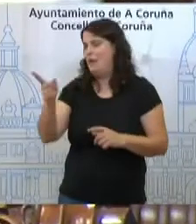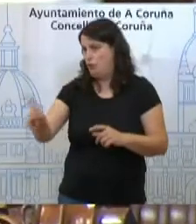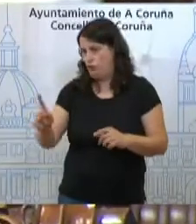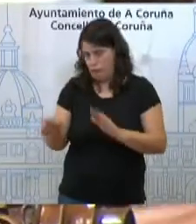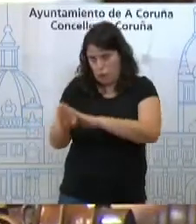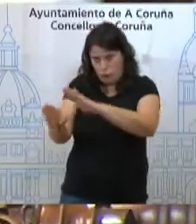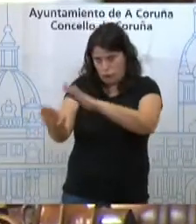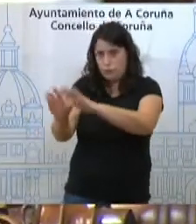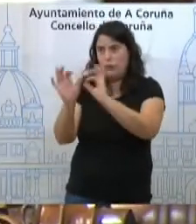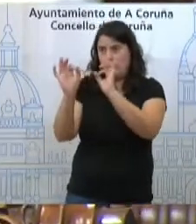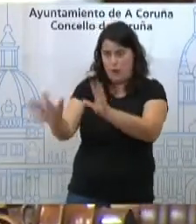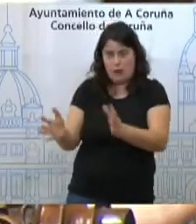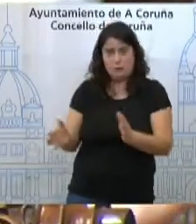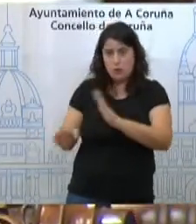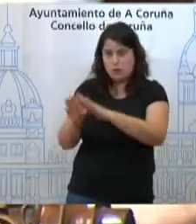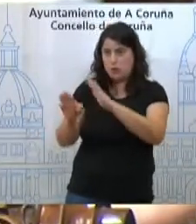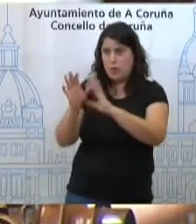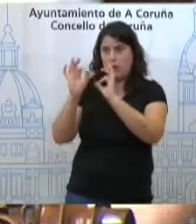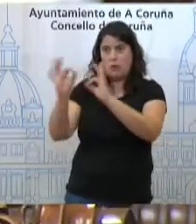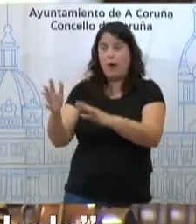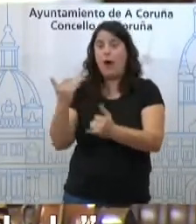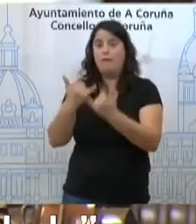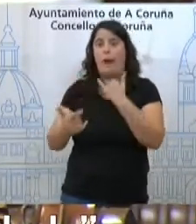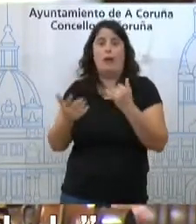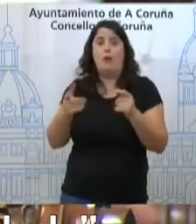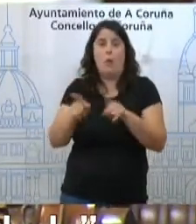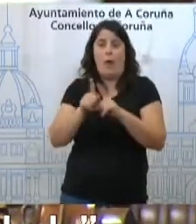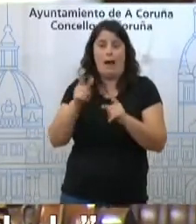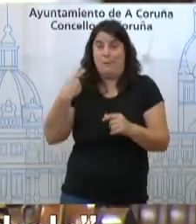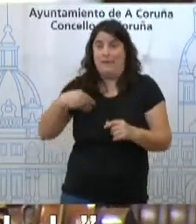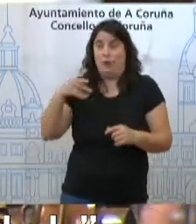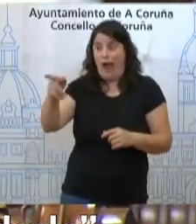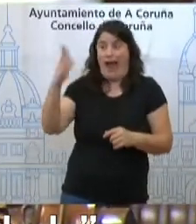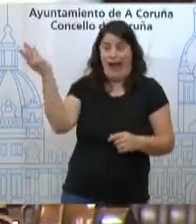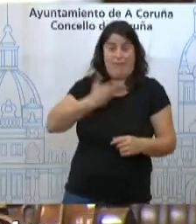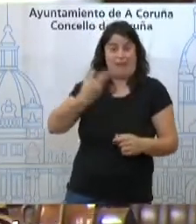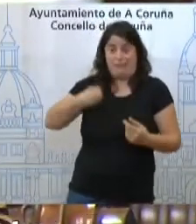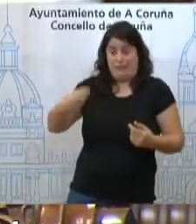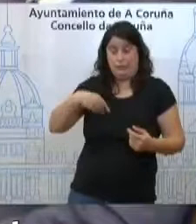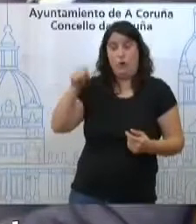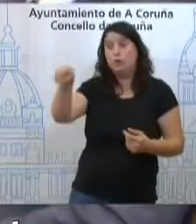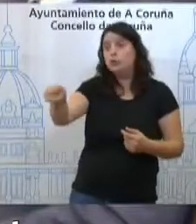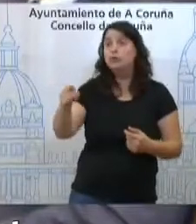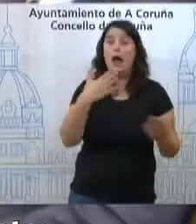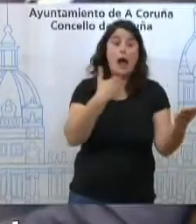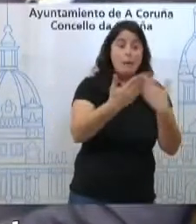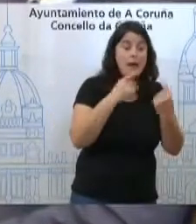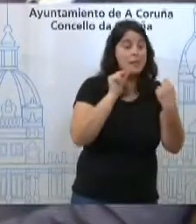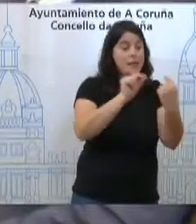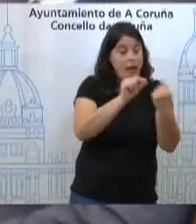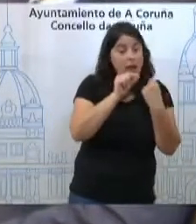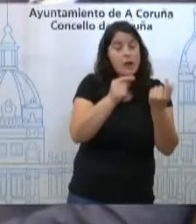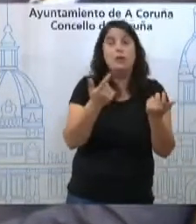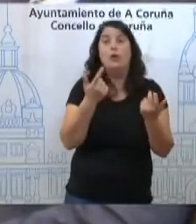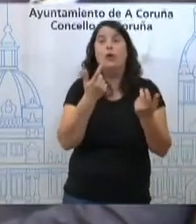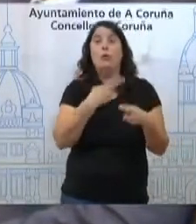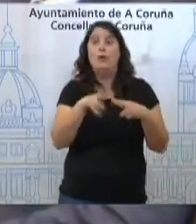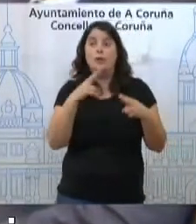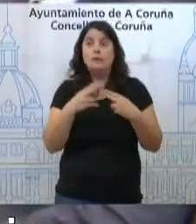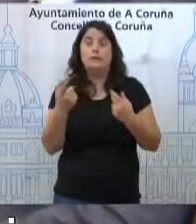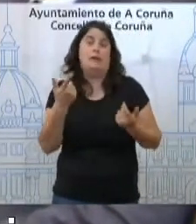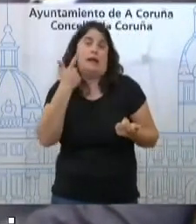sigan así, porque a verdade que me parece un tiro no pé. e máis alá das políticas da mobilidade ou do diálogo, pois se ve perfectamente que